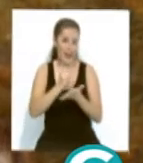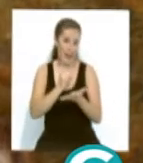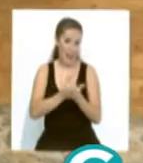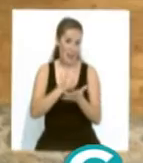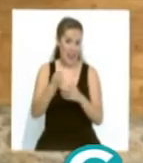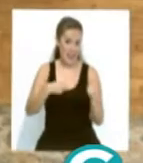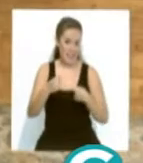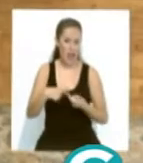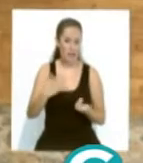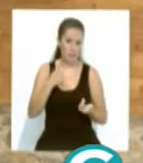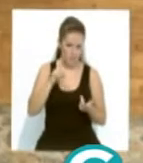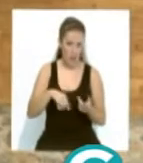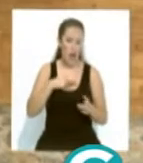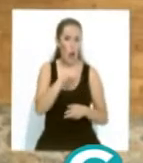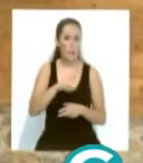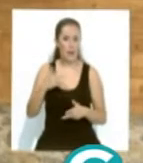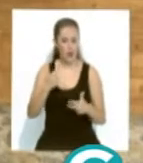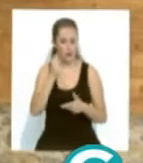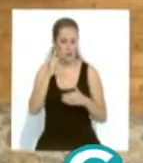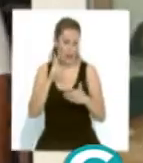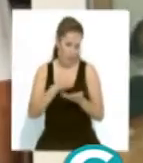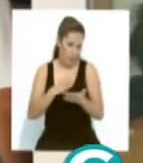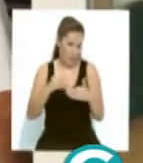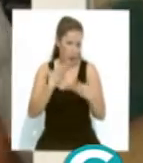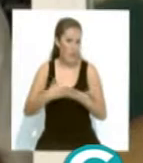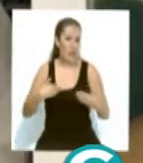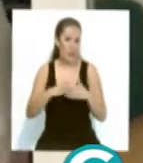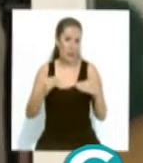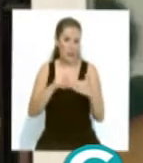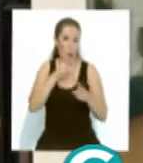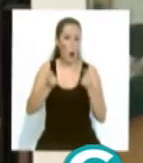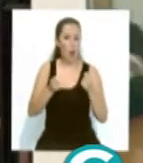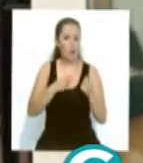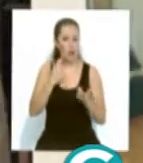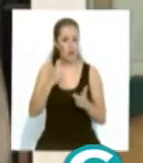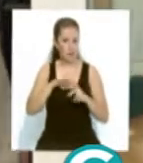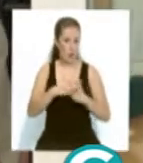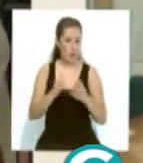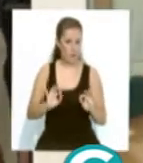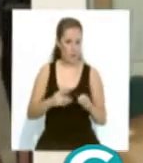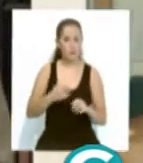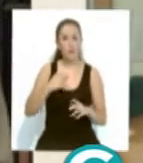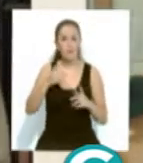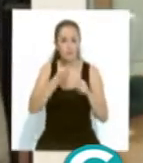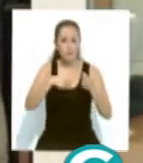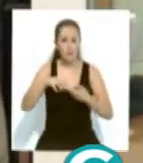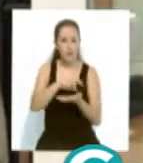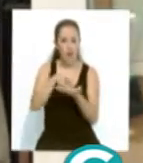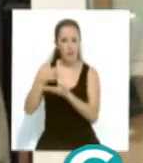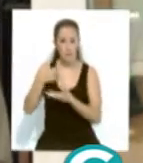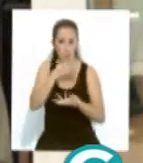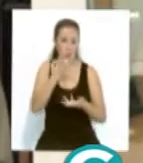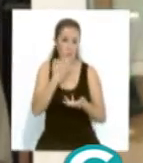percibir la recuperación de la confianza del cliente a raíz del control del brote. En establecimientos de proximidad, como esta